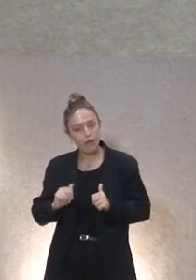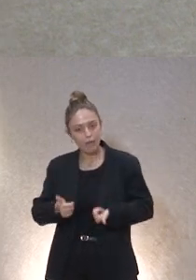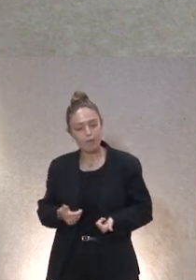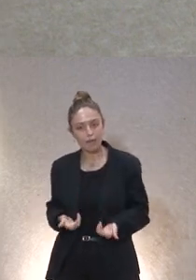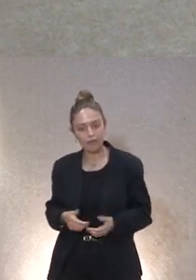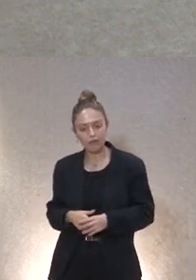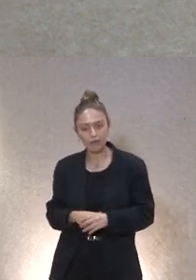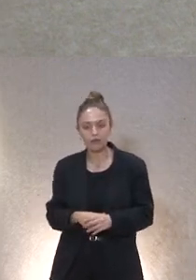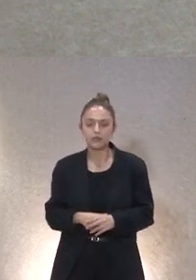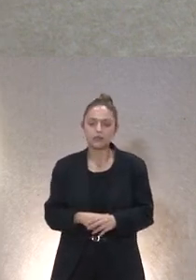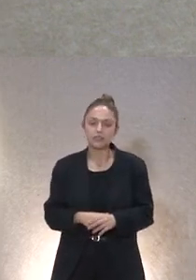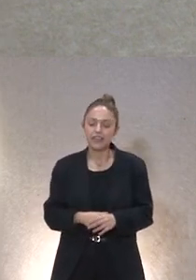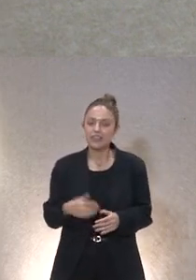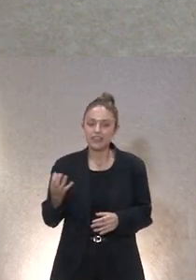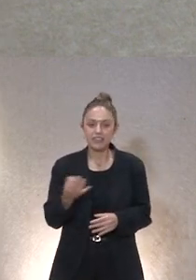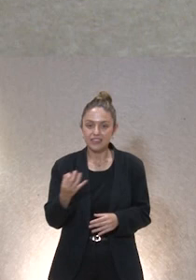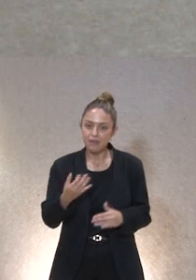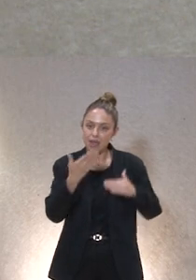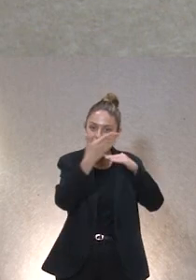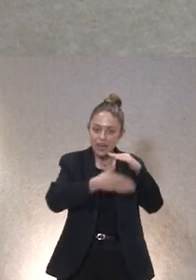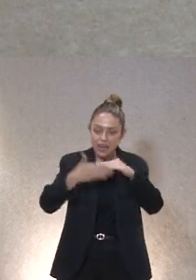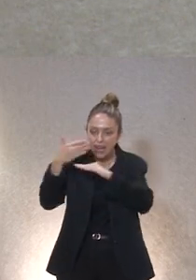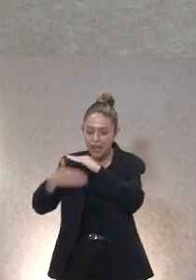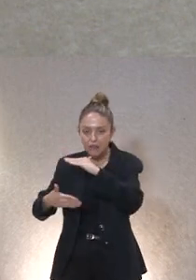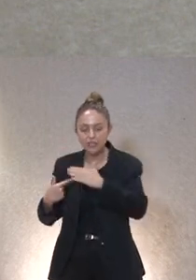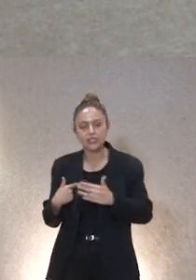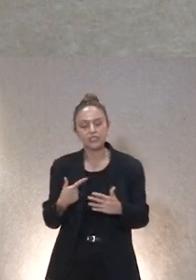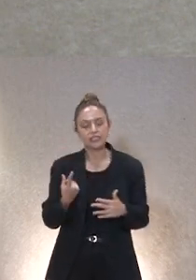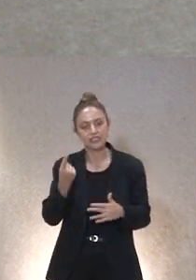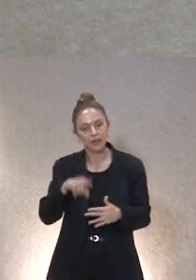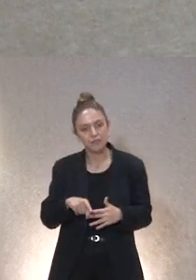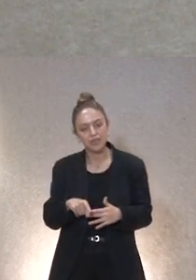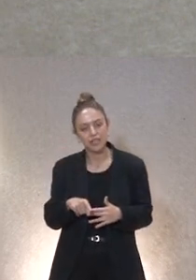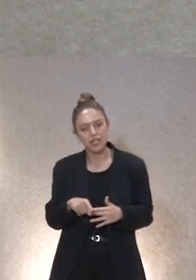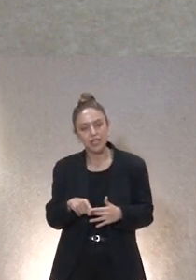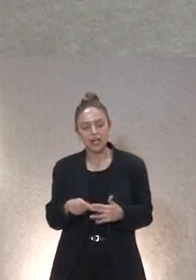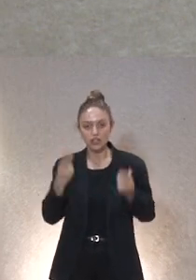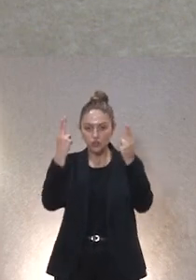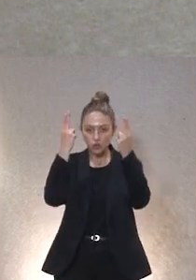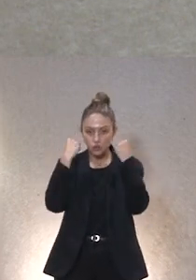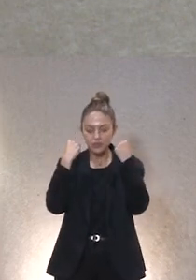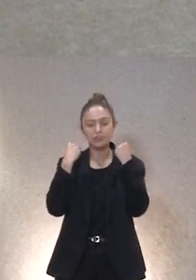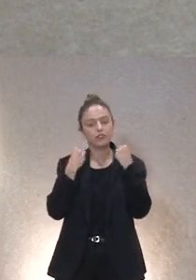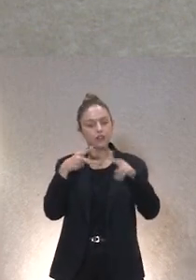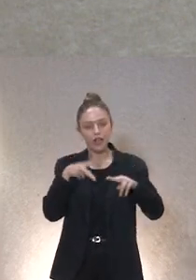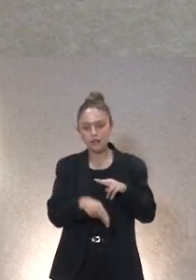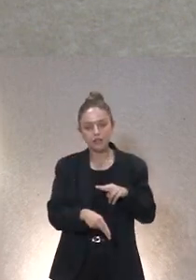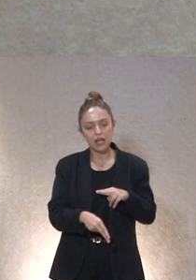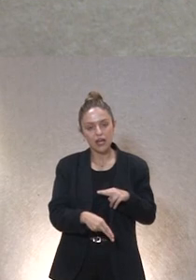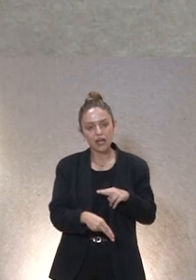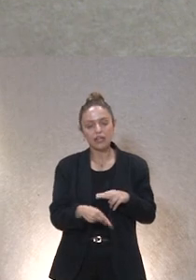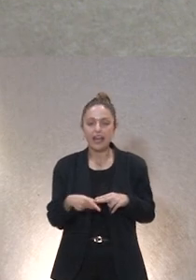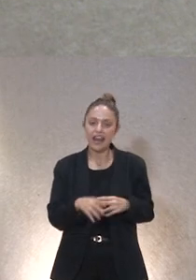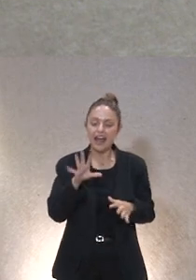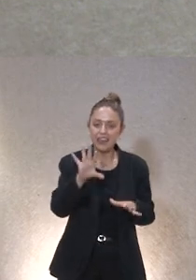en las entidades ¿no? quiero decir que tiene que haber una vigilancia constante en cuanto a esos temas a eliminar sumisiones y a propiciar la toma de